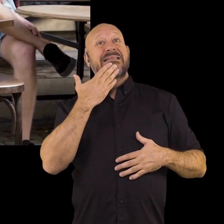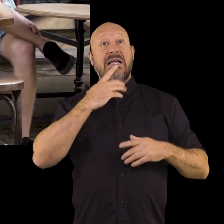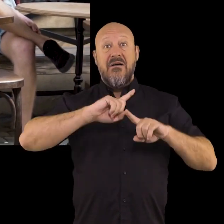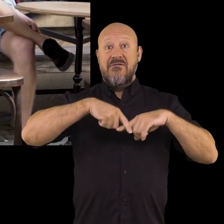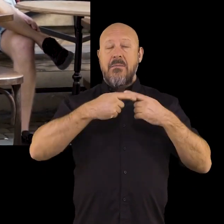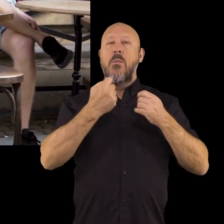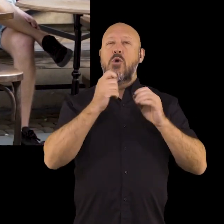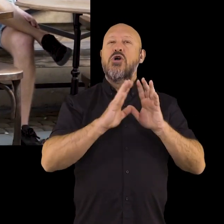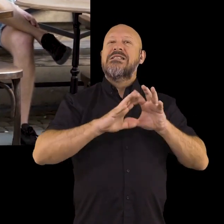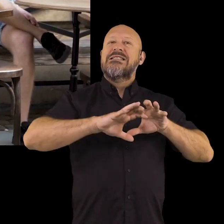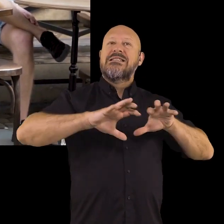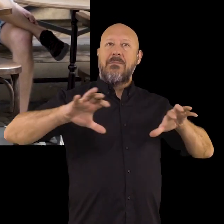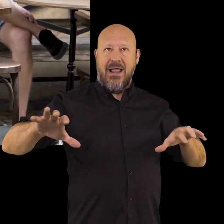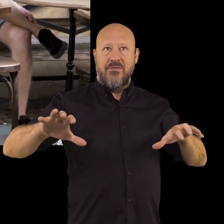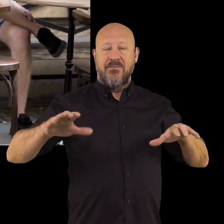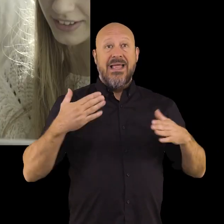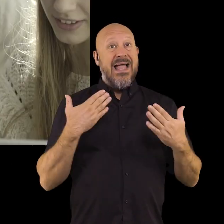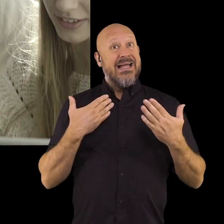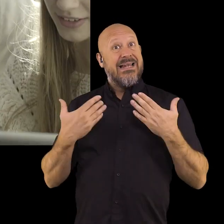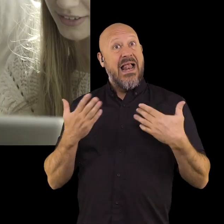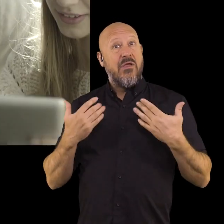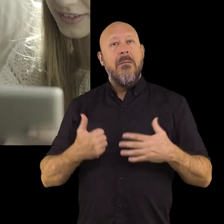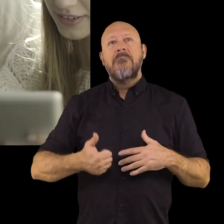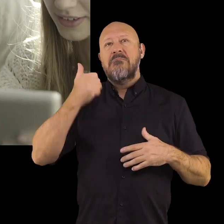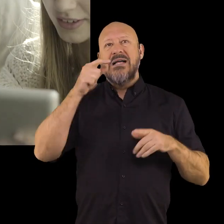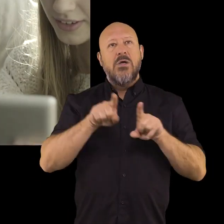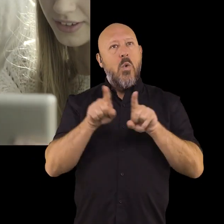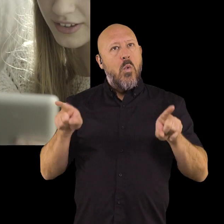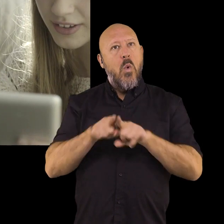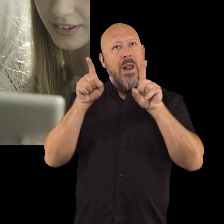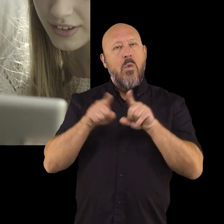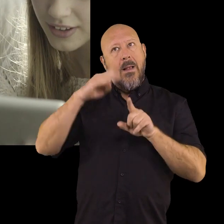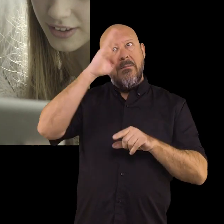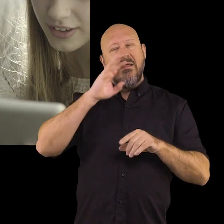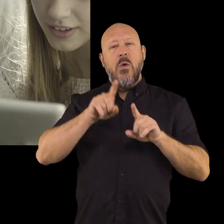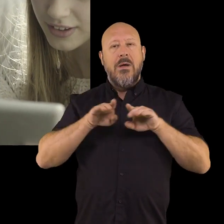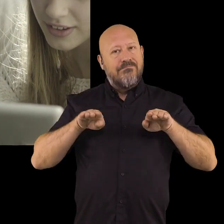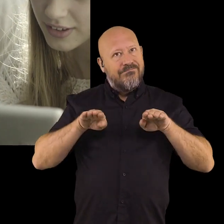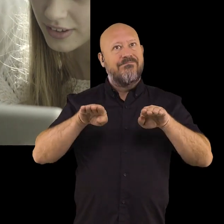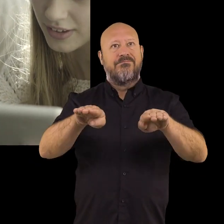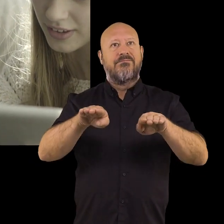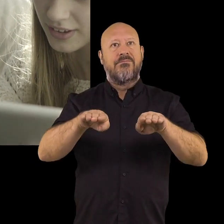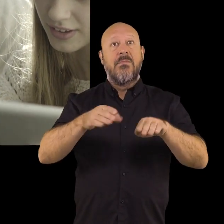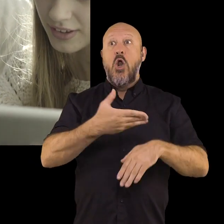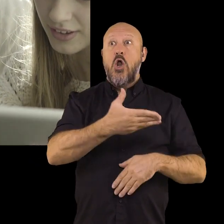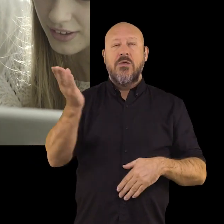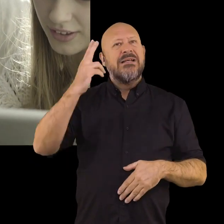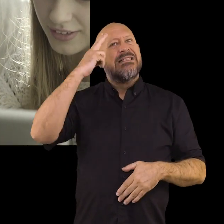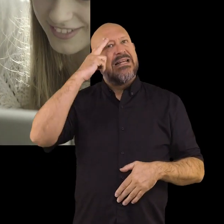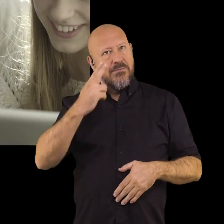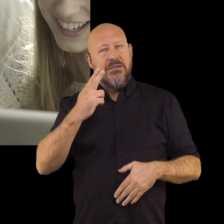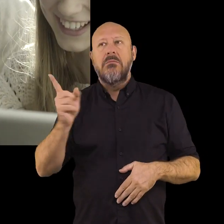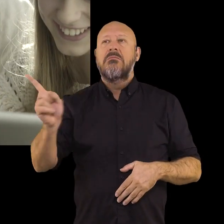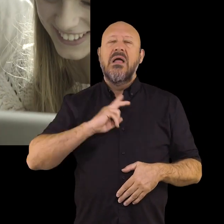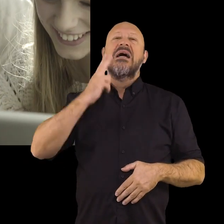separación con los lazos familiares. Las relaciones son más simétricas con los progenitores. Respetan a los